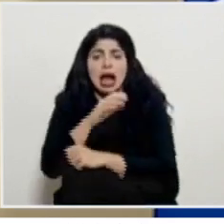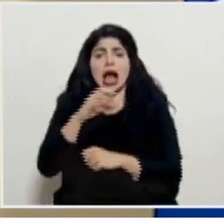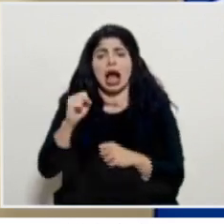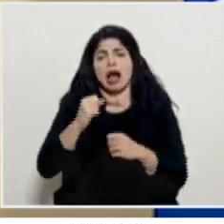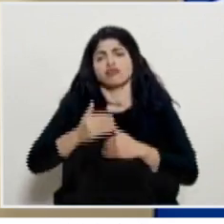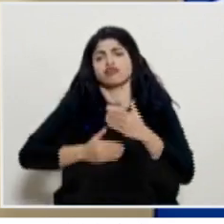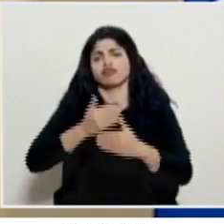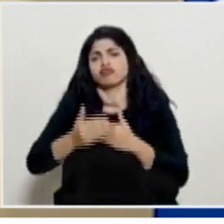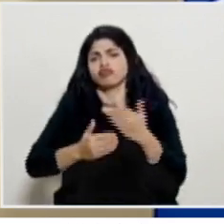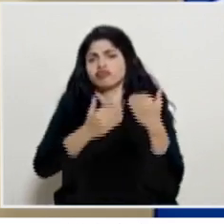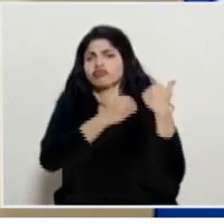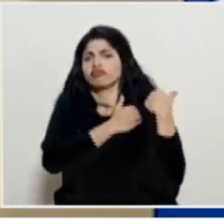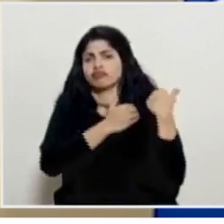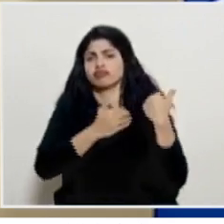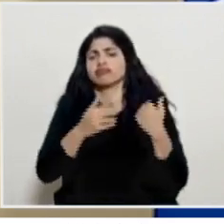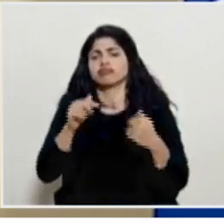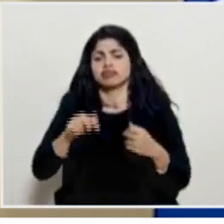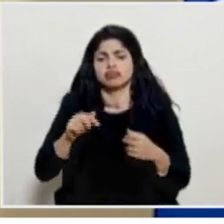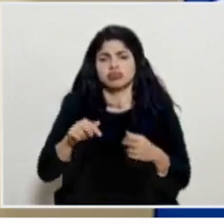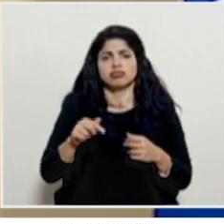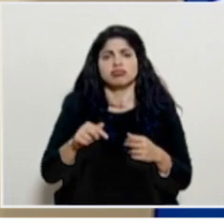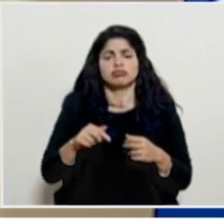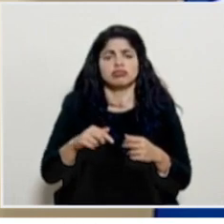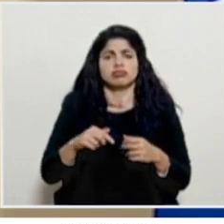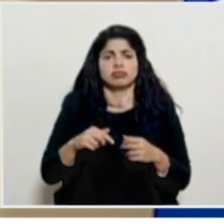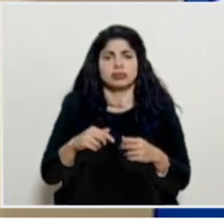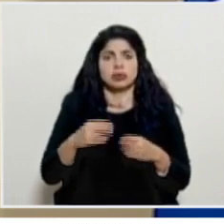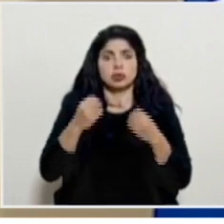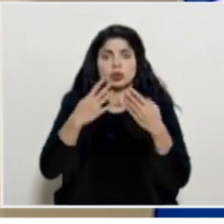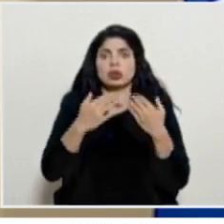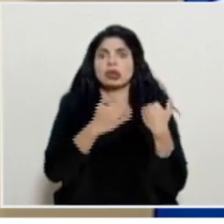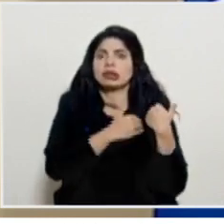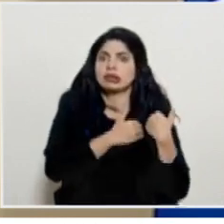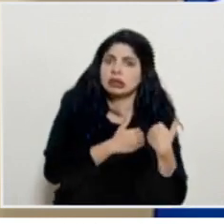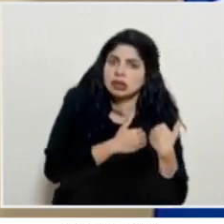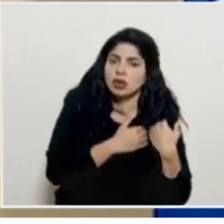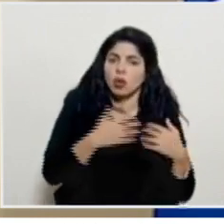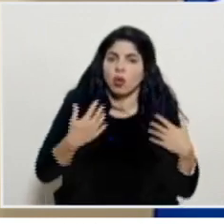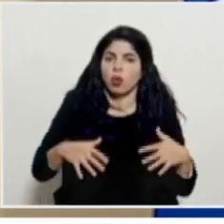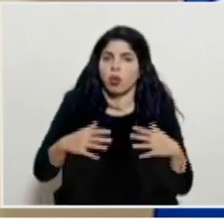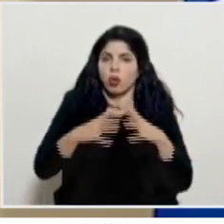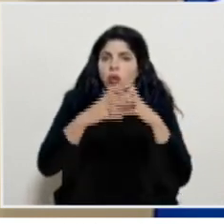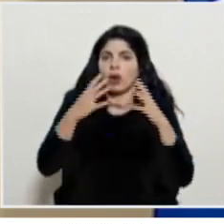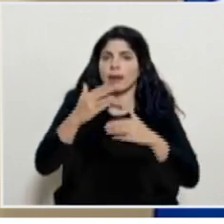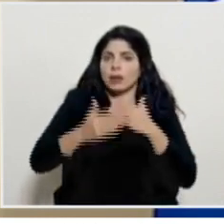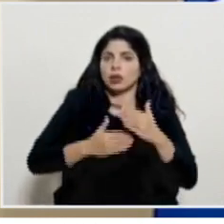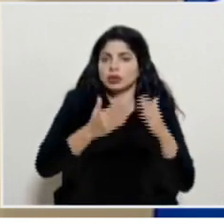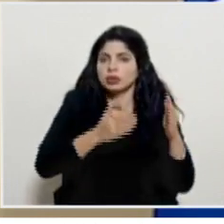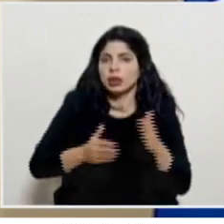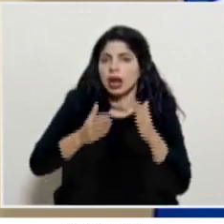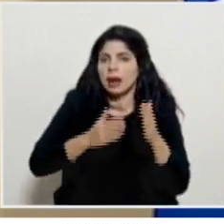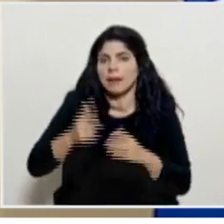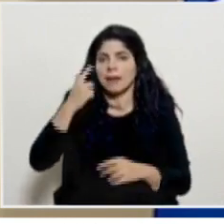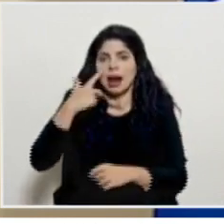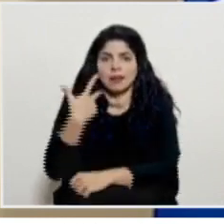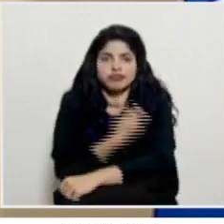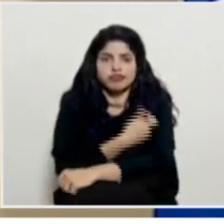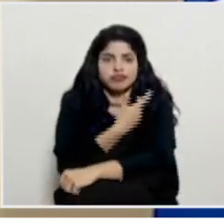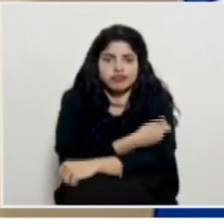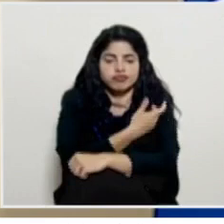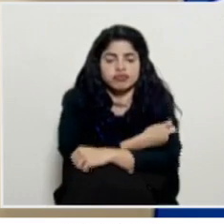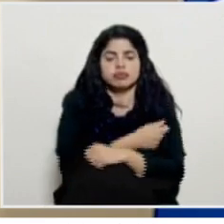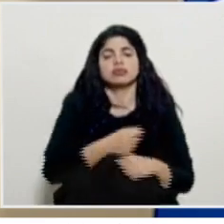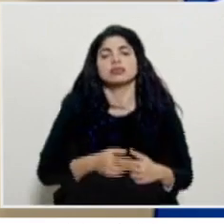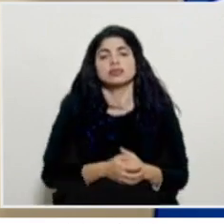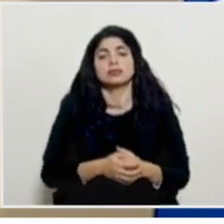llevando toda esta parte bastante demandante en cuanto a la logística de la vacunación. Y es